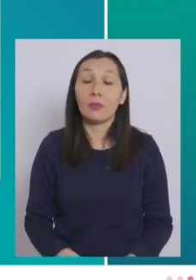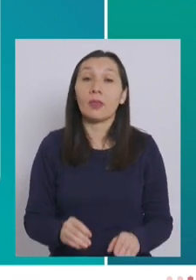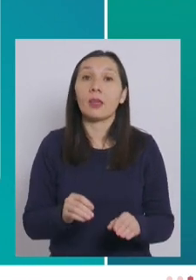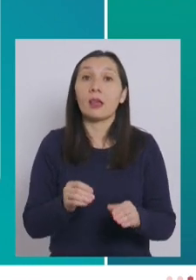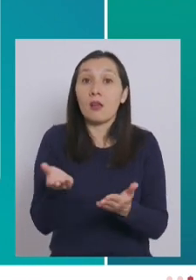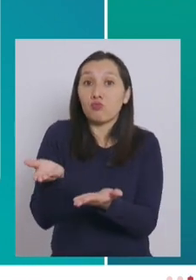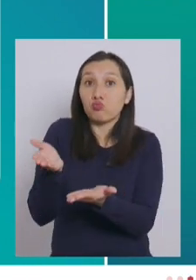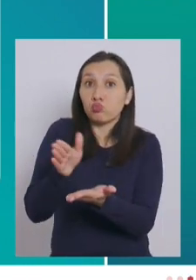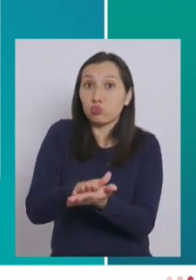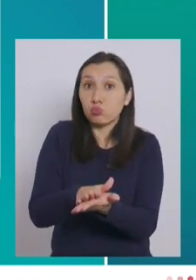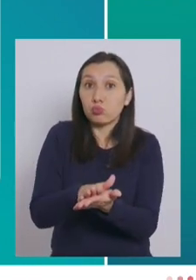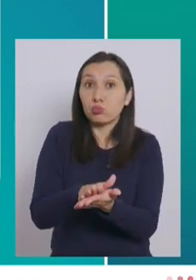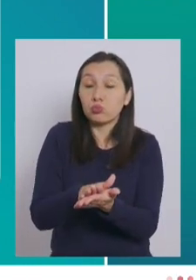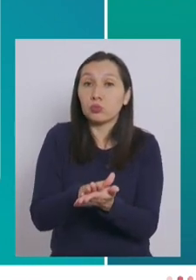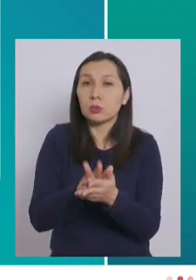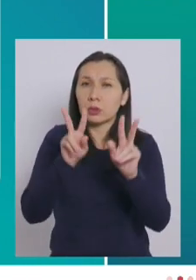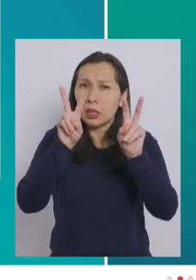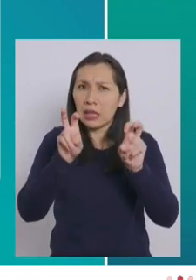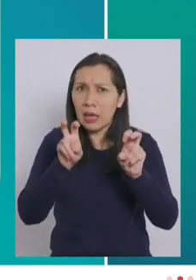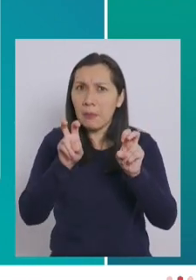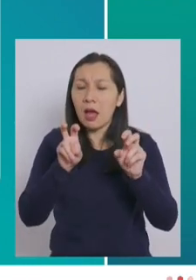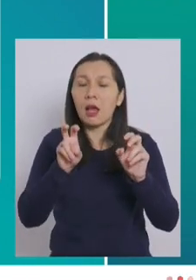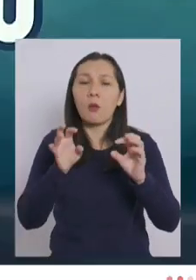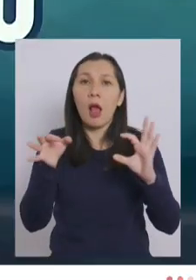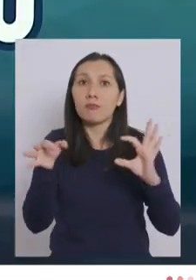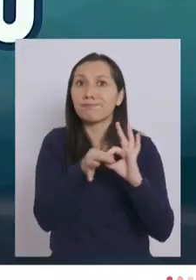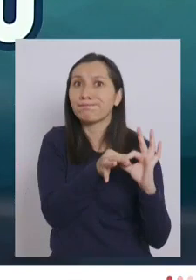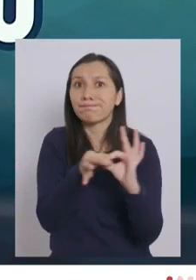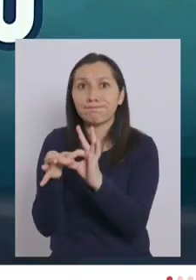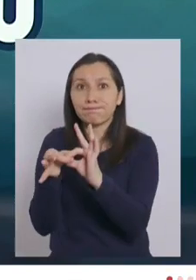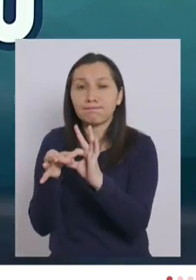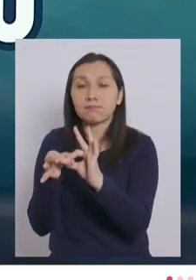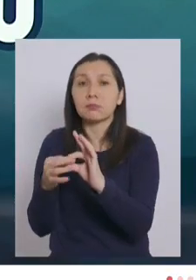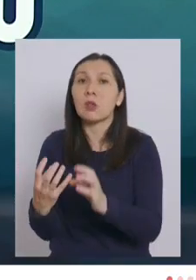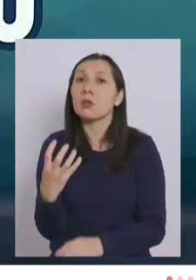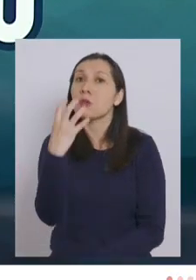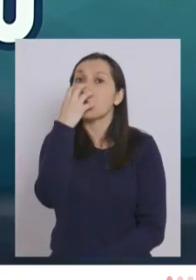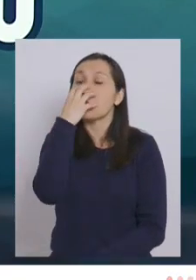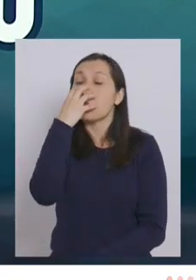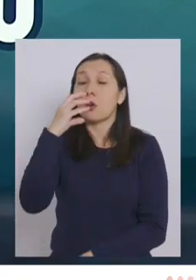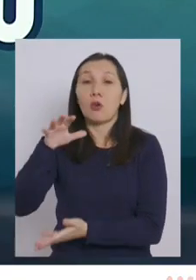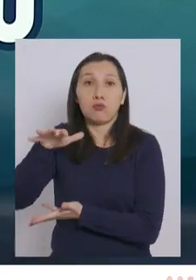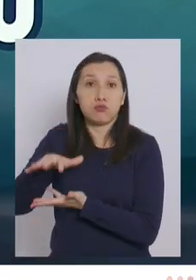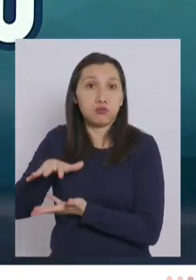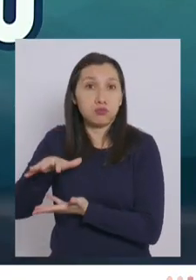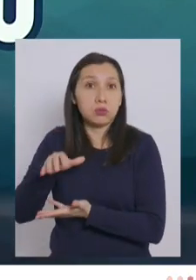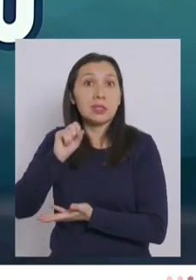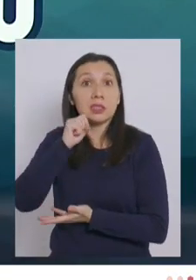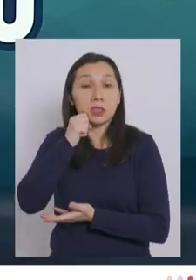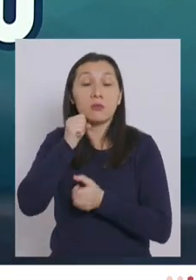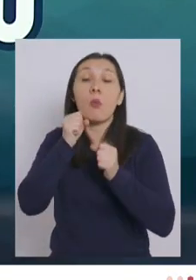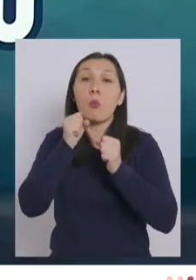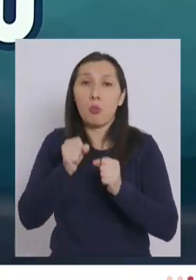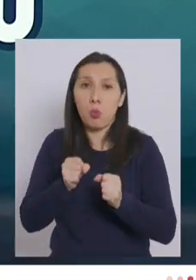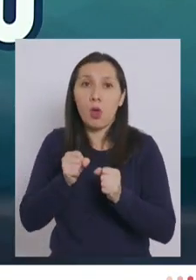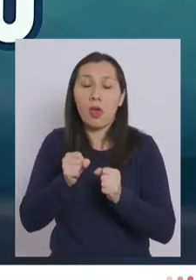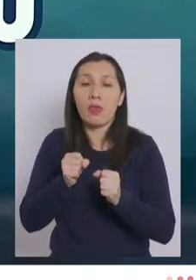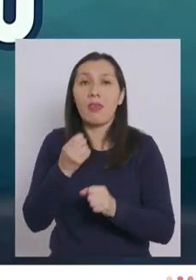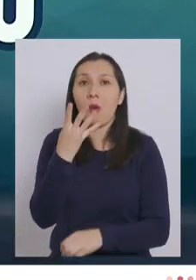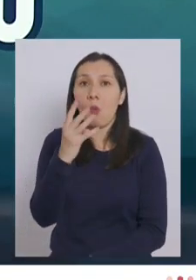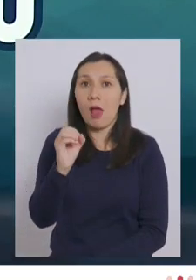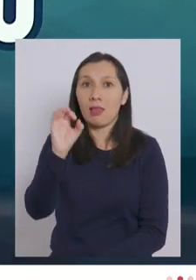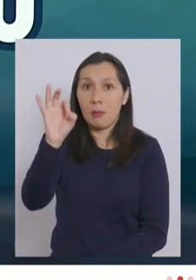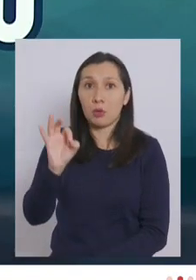mortalidad asociada a pacientes conectados a ventilación mecánica puede llegar al